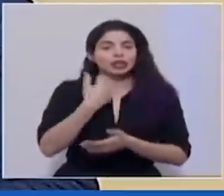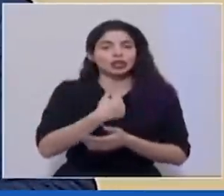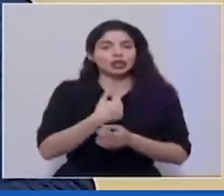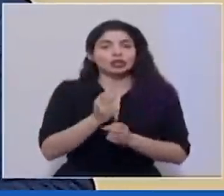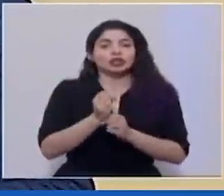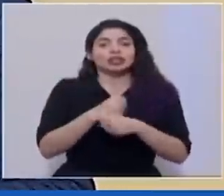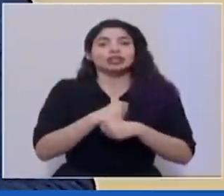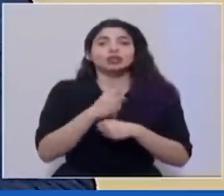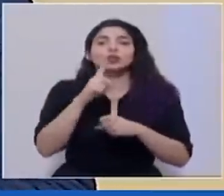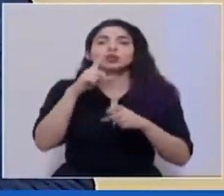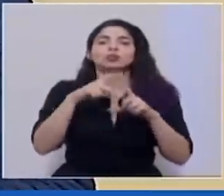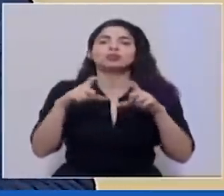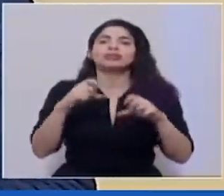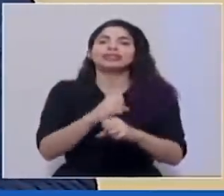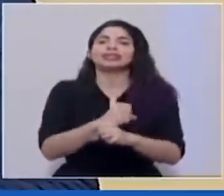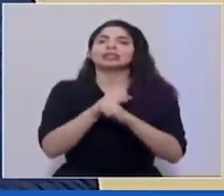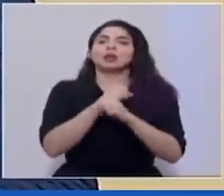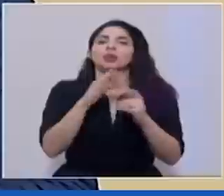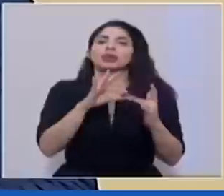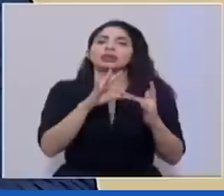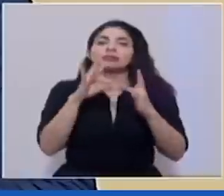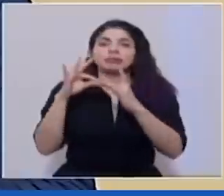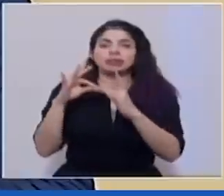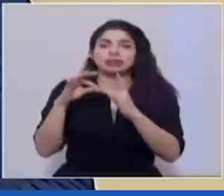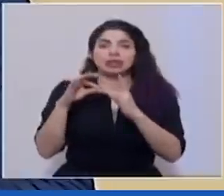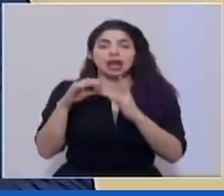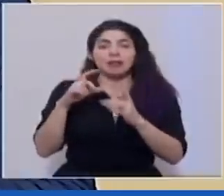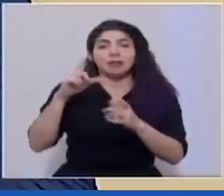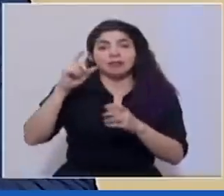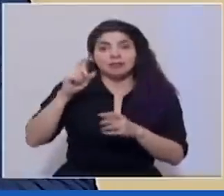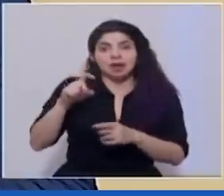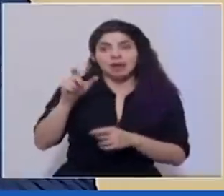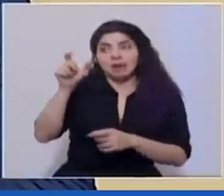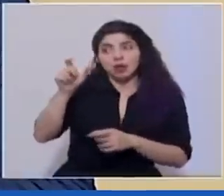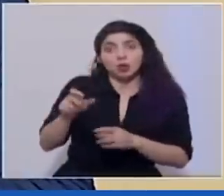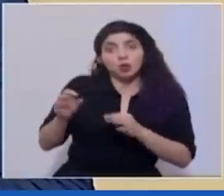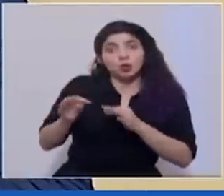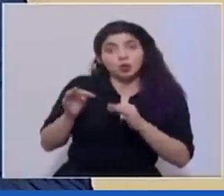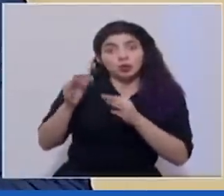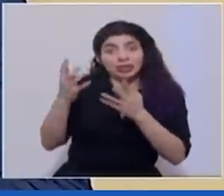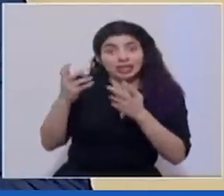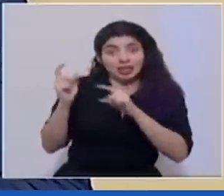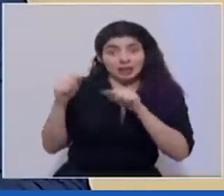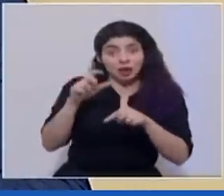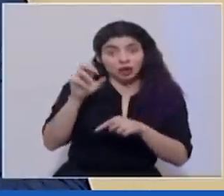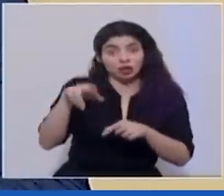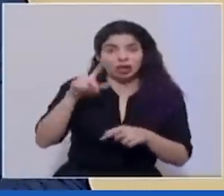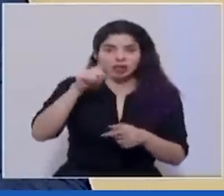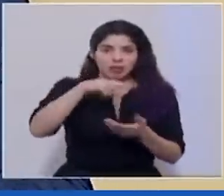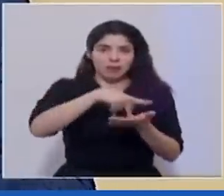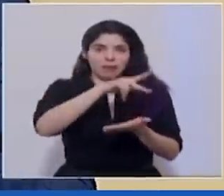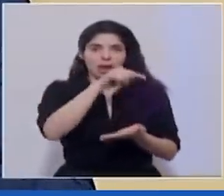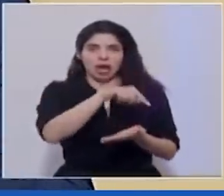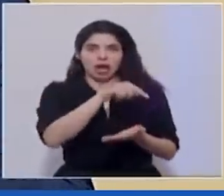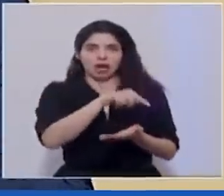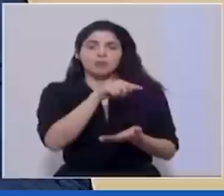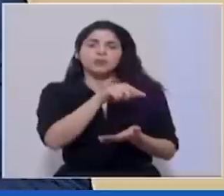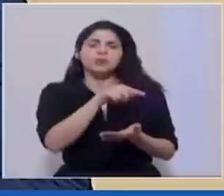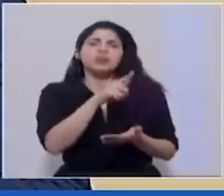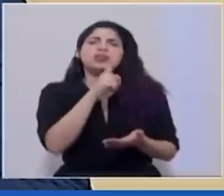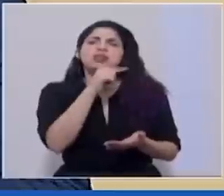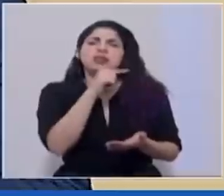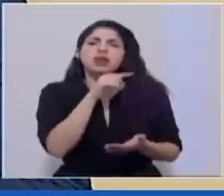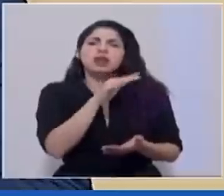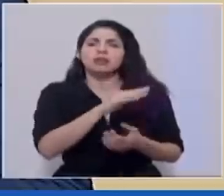diseñado un seguro particular que tiene que ser asumido por el turista que quiere venir a Costa Rica y que está manejándose con